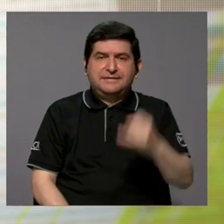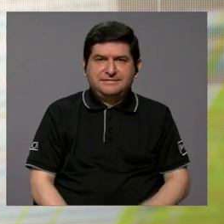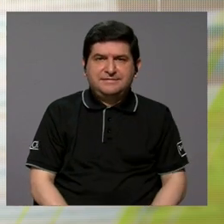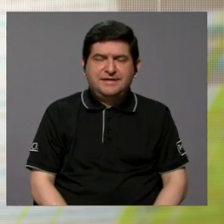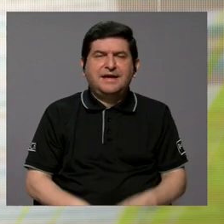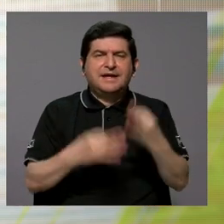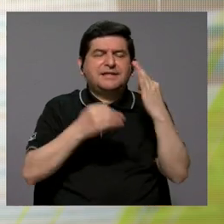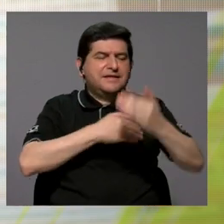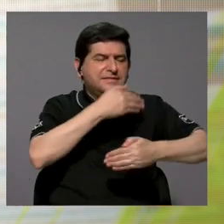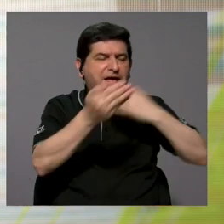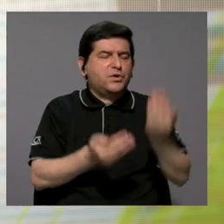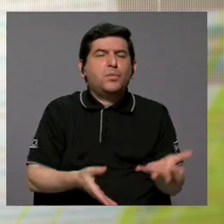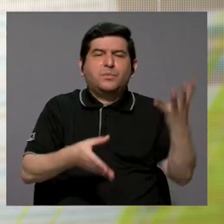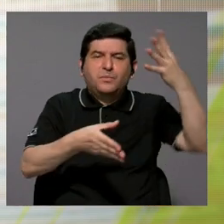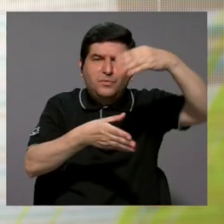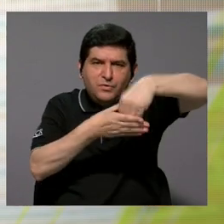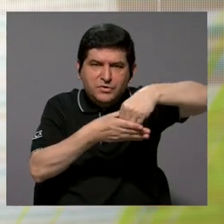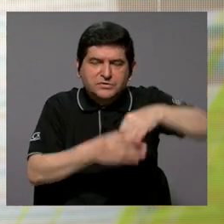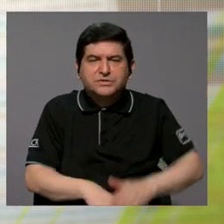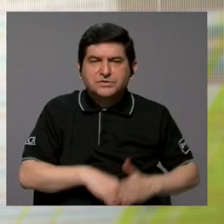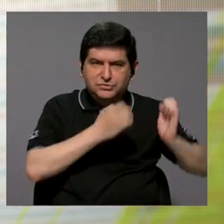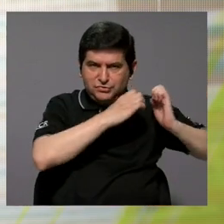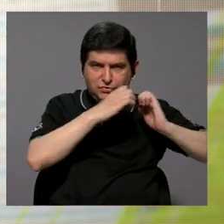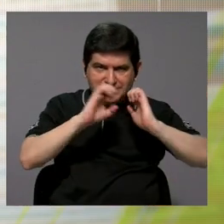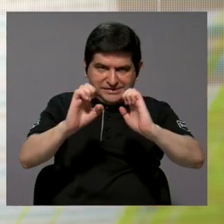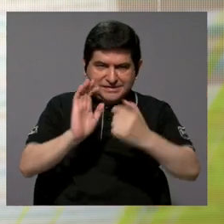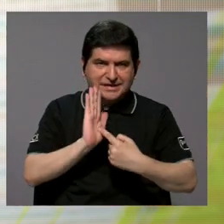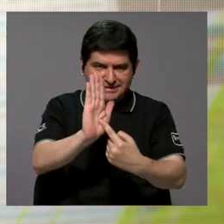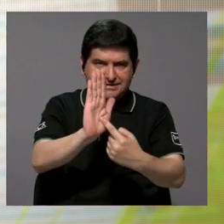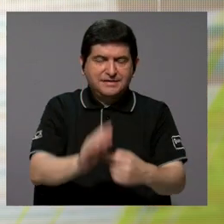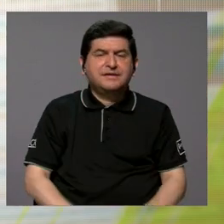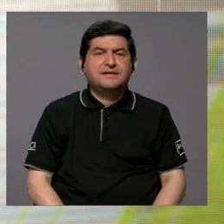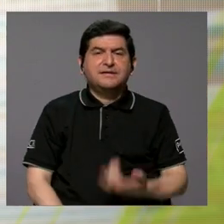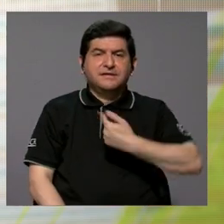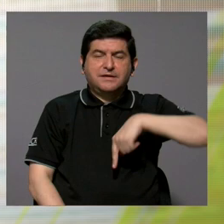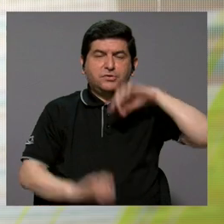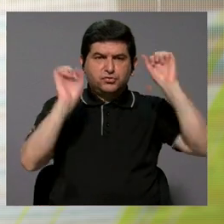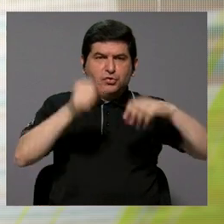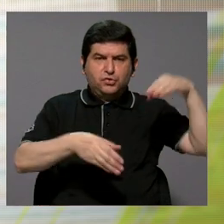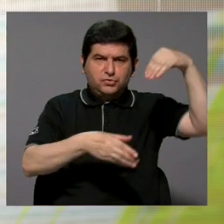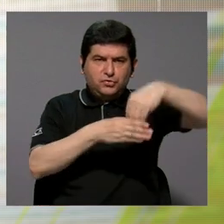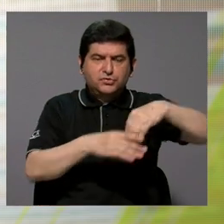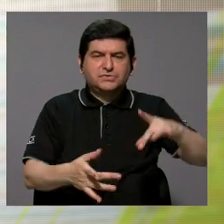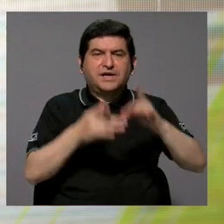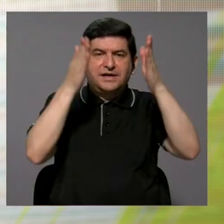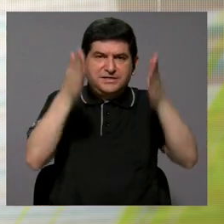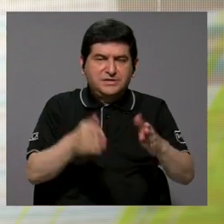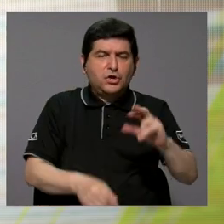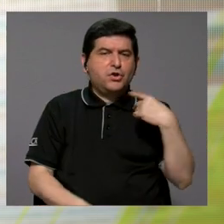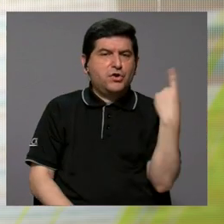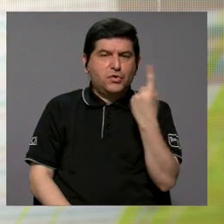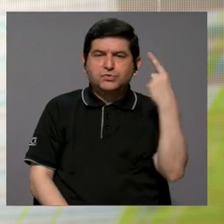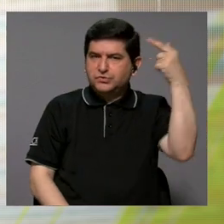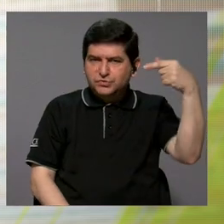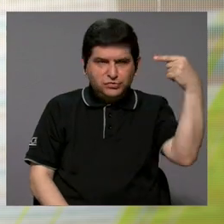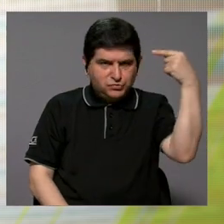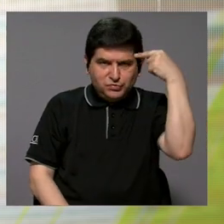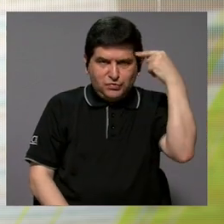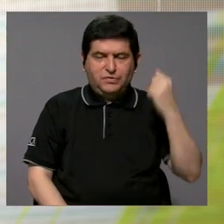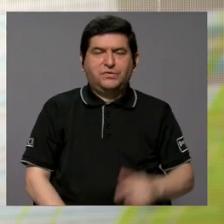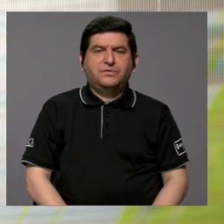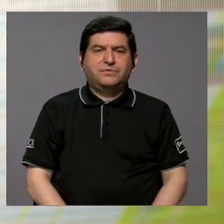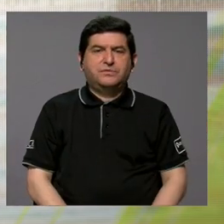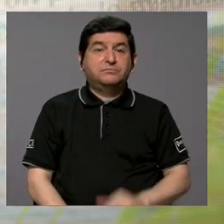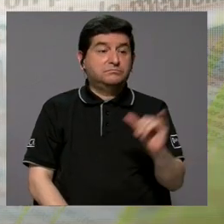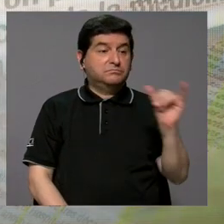hacer un proceso más inclusivo, más estratégico, en donde podamos incluir a más expertos. No solamente la parte del gobierno, sino la